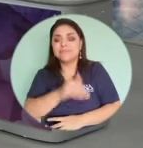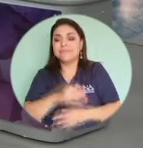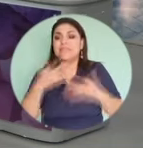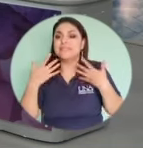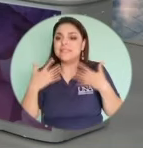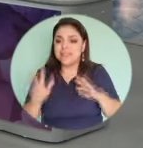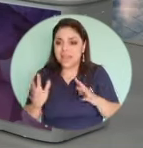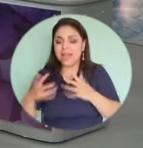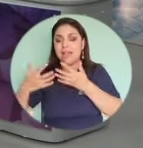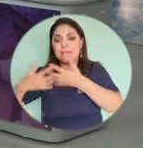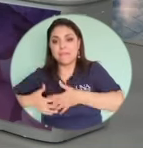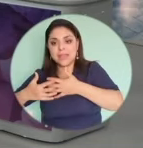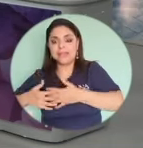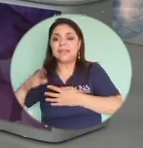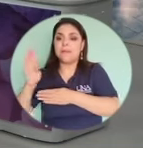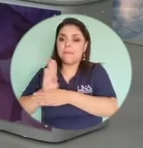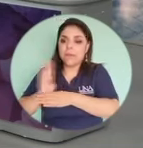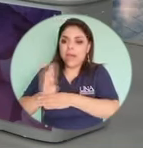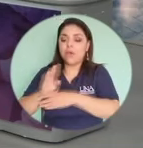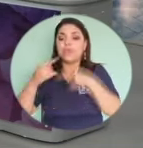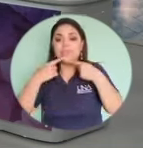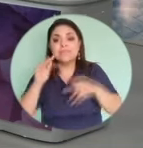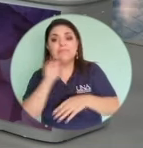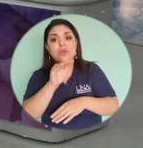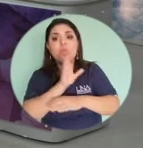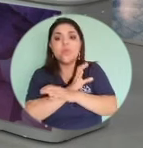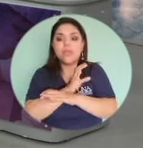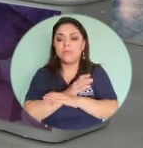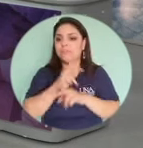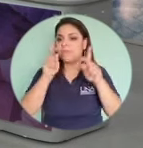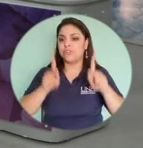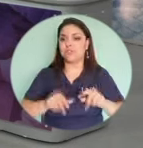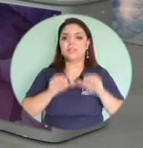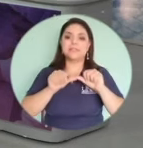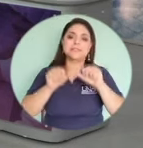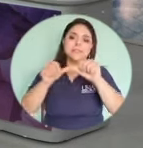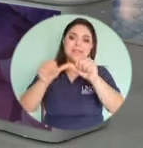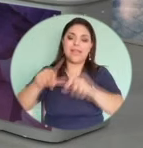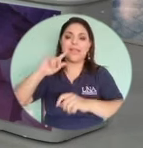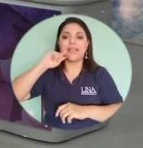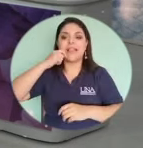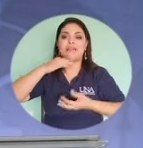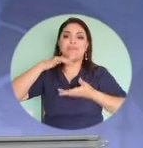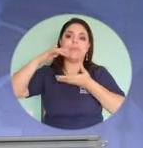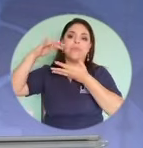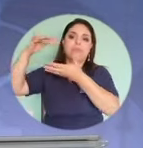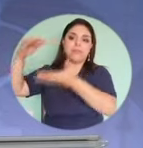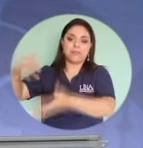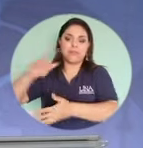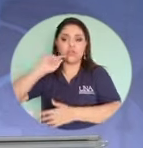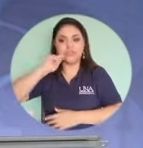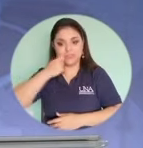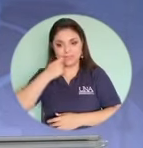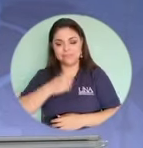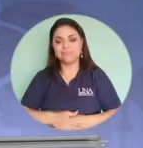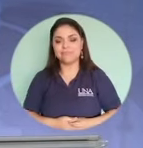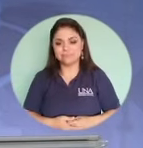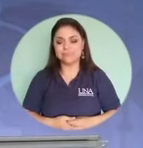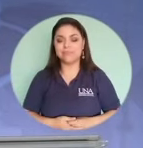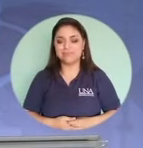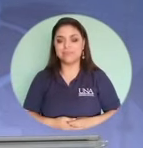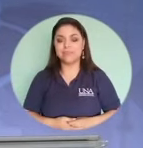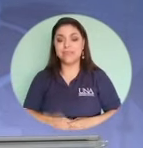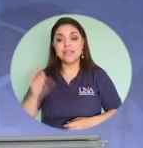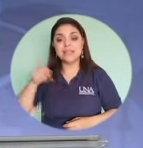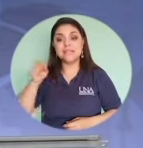los bancos, la gente sigue dando sus claves, sigue dando sus contraseños. Sí, ese